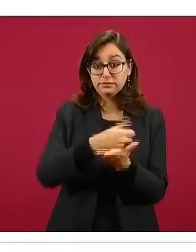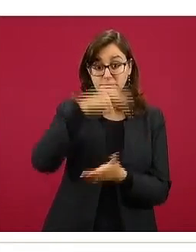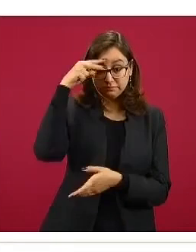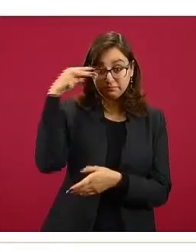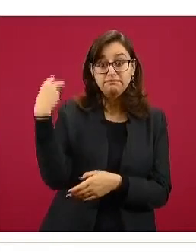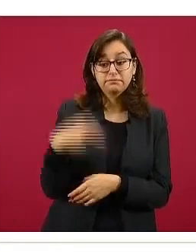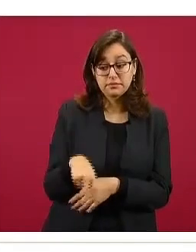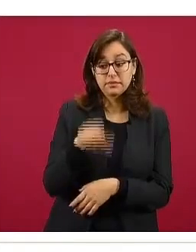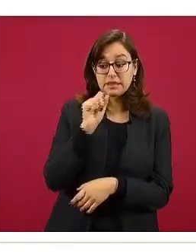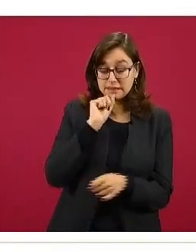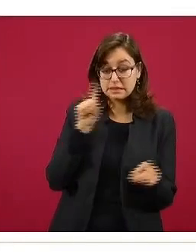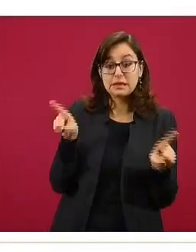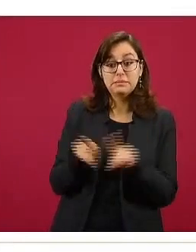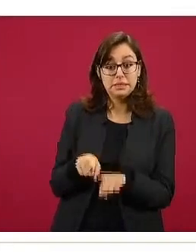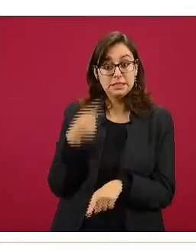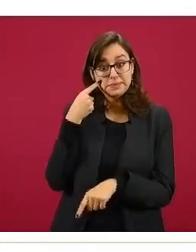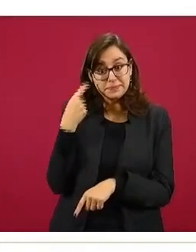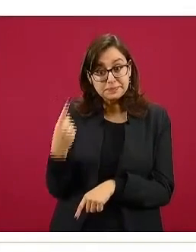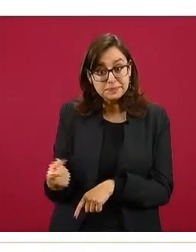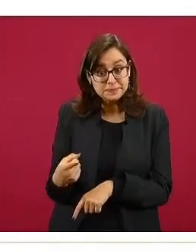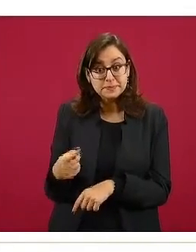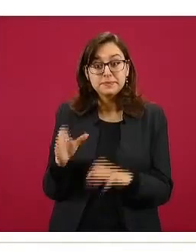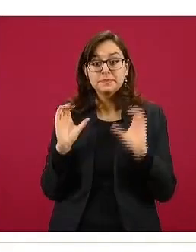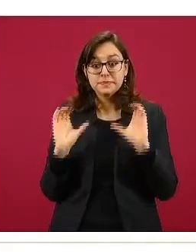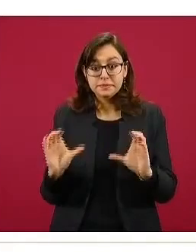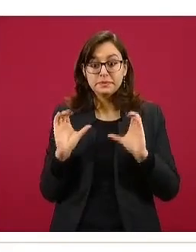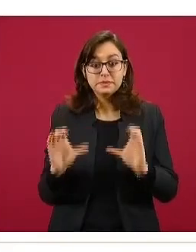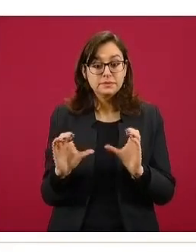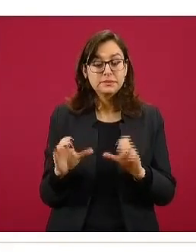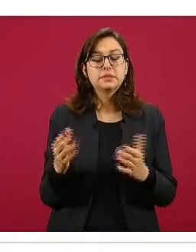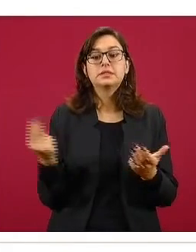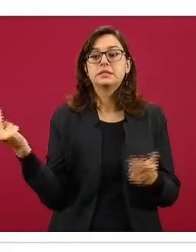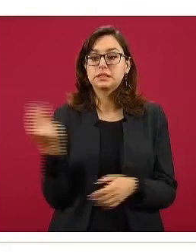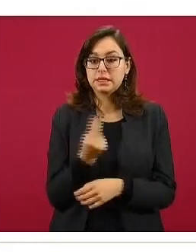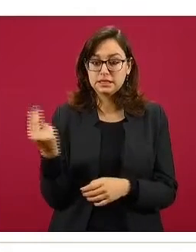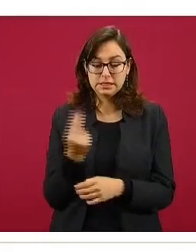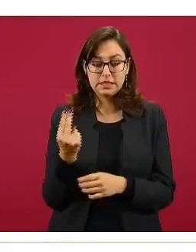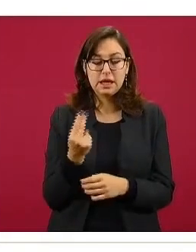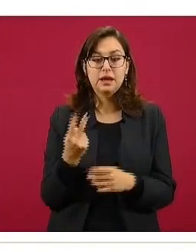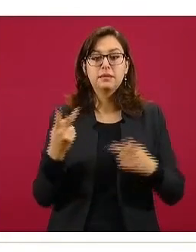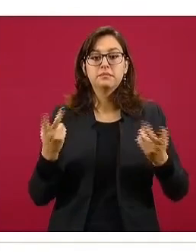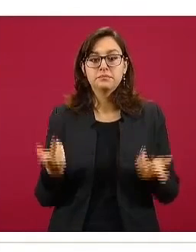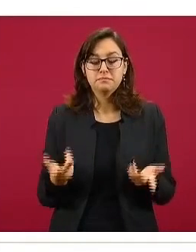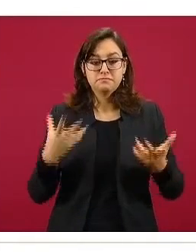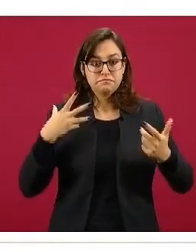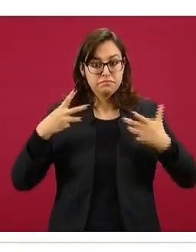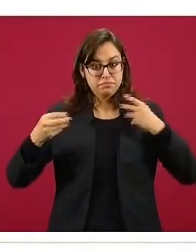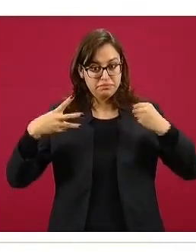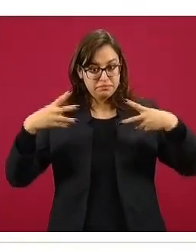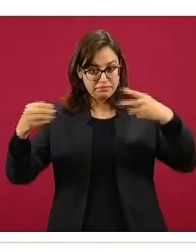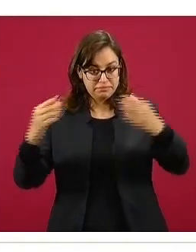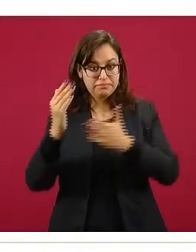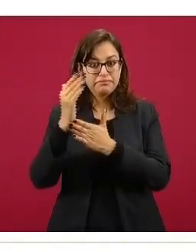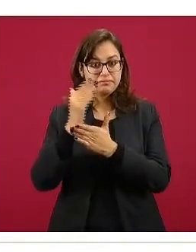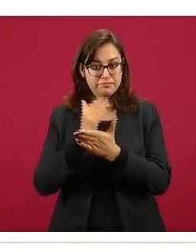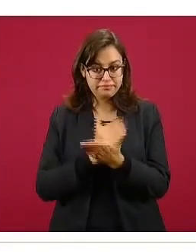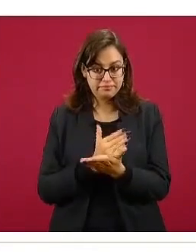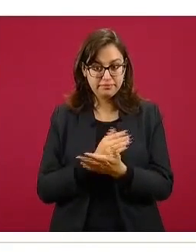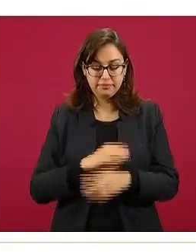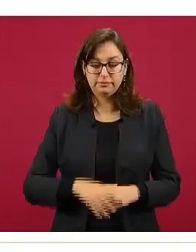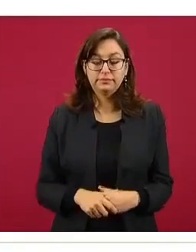interés, también en el sentido de la respuesta que necesitamos reducir la tendencia de transmisión.